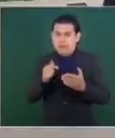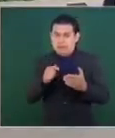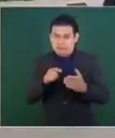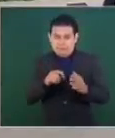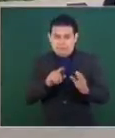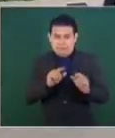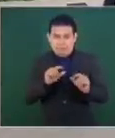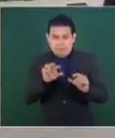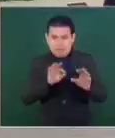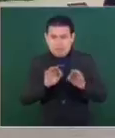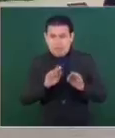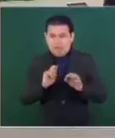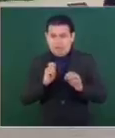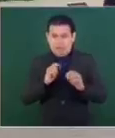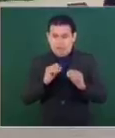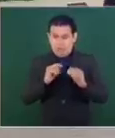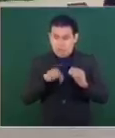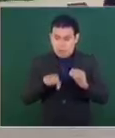la escala social,